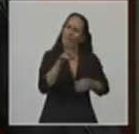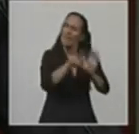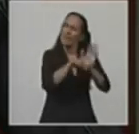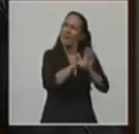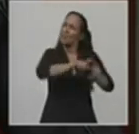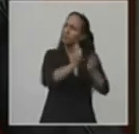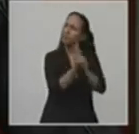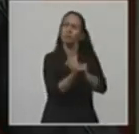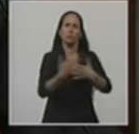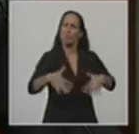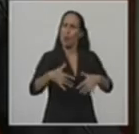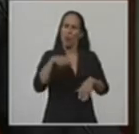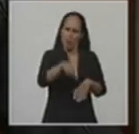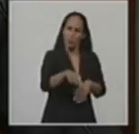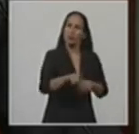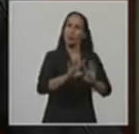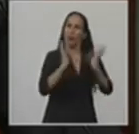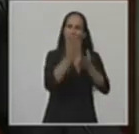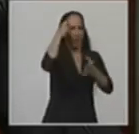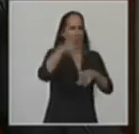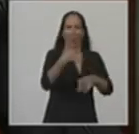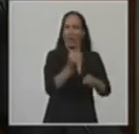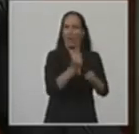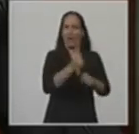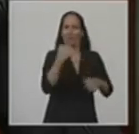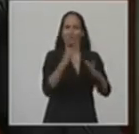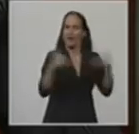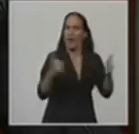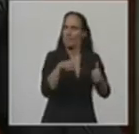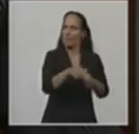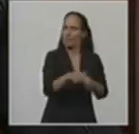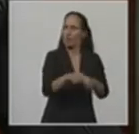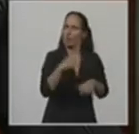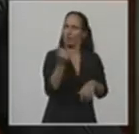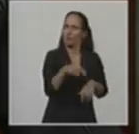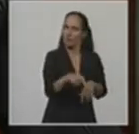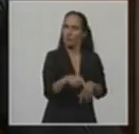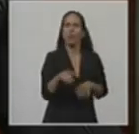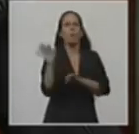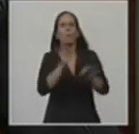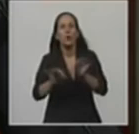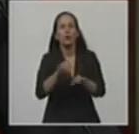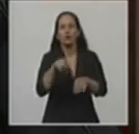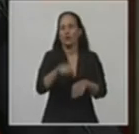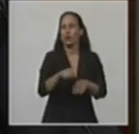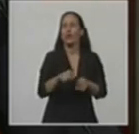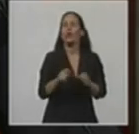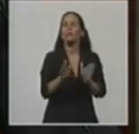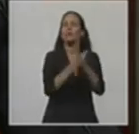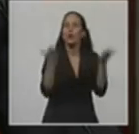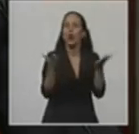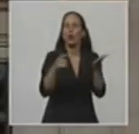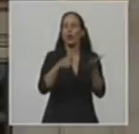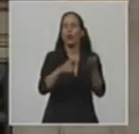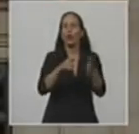que Congreso trate con la velocidad y la seriedad que el tema requiere. Proyectos como la reforma del Código Procesal Penal,